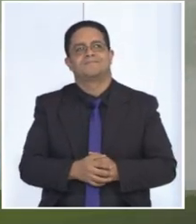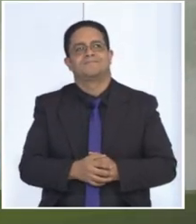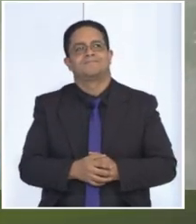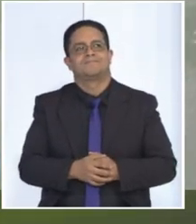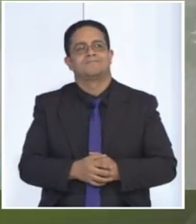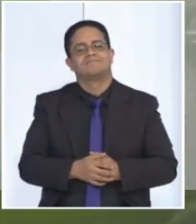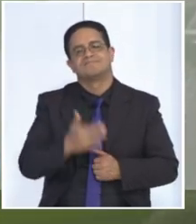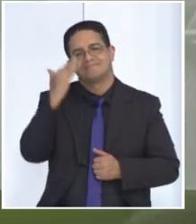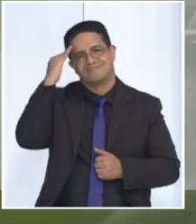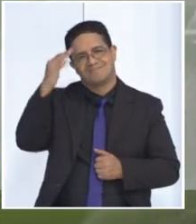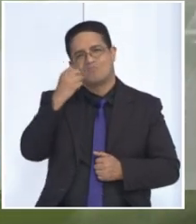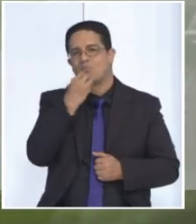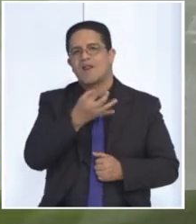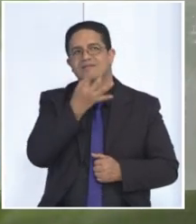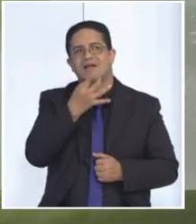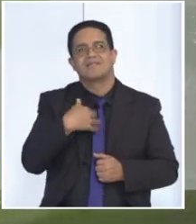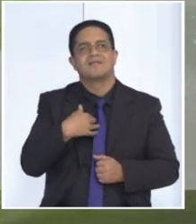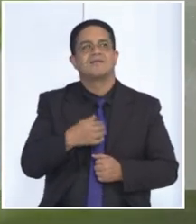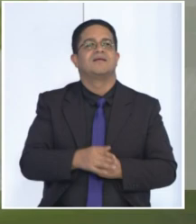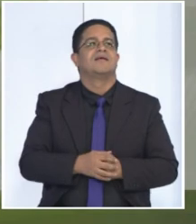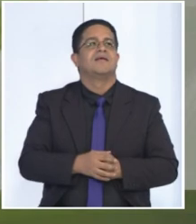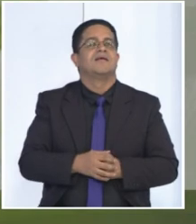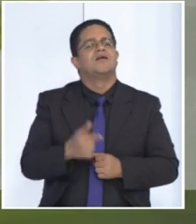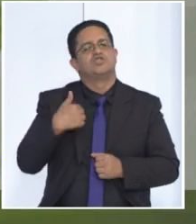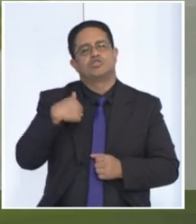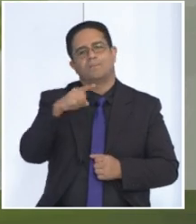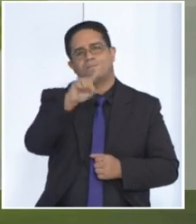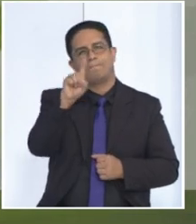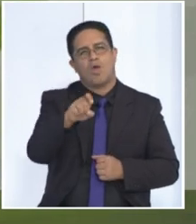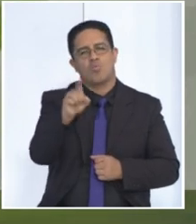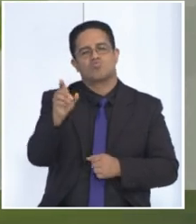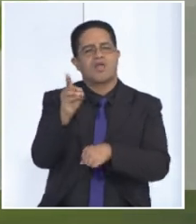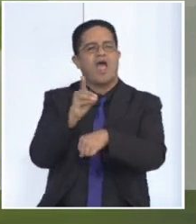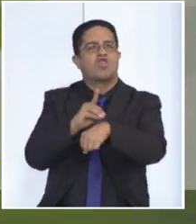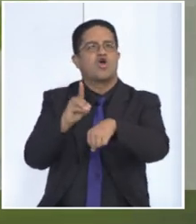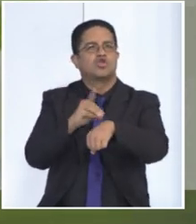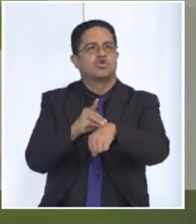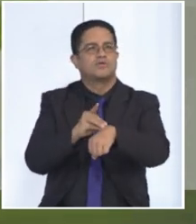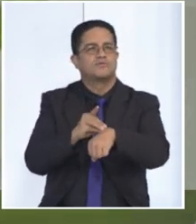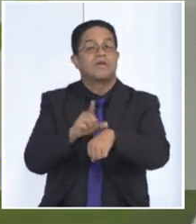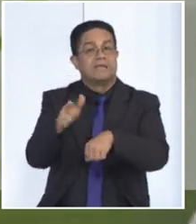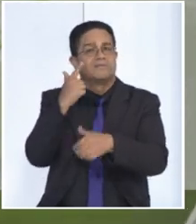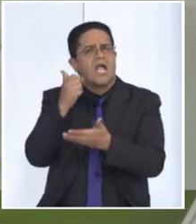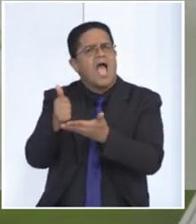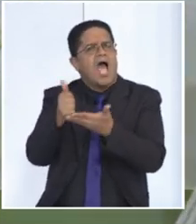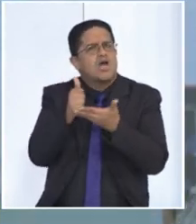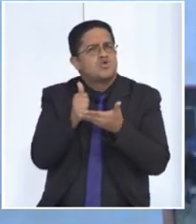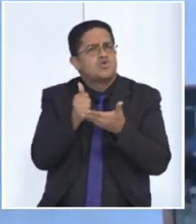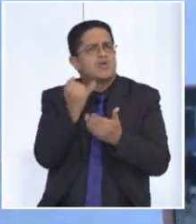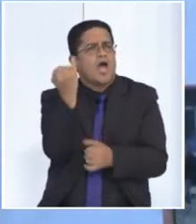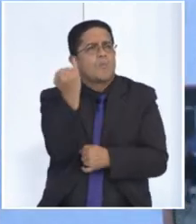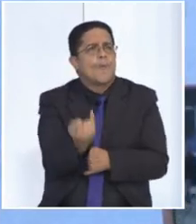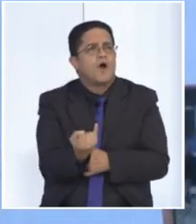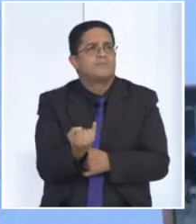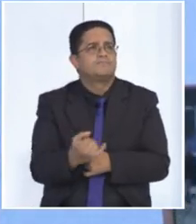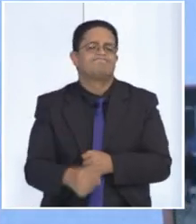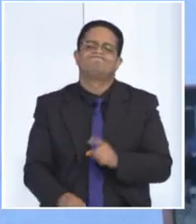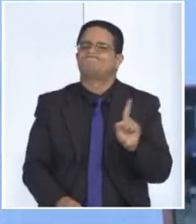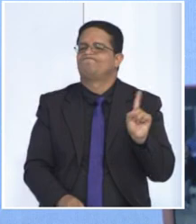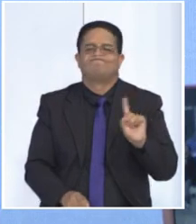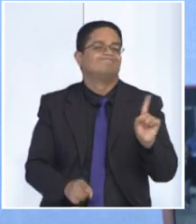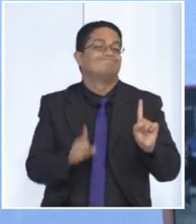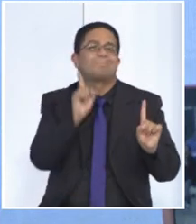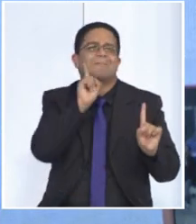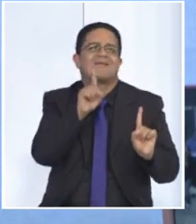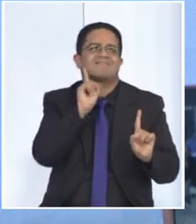Hola, buenas tardes, mi nombre es Giorgia Contoriano y tengo una pregunta para el doctor. ¿Los adulcorantes te ayudan a bajar de peso? No, es un mito